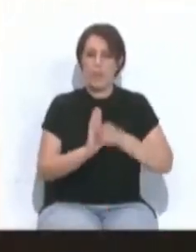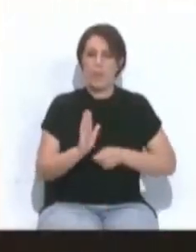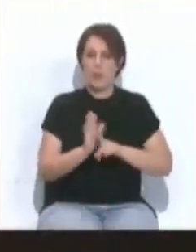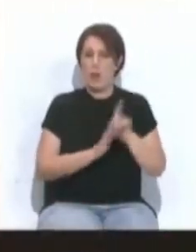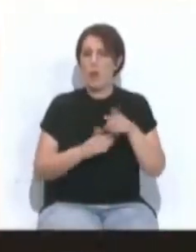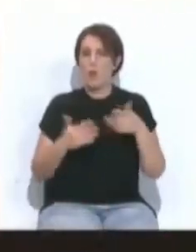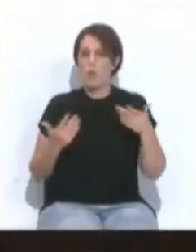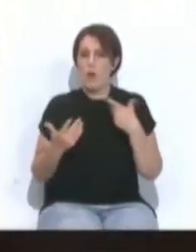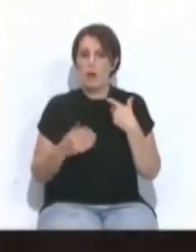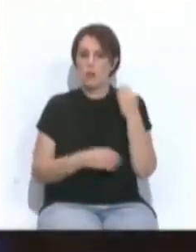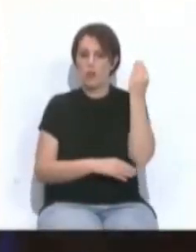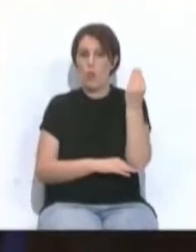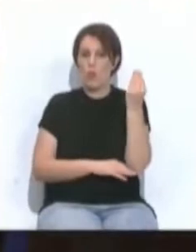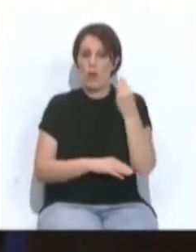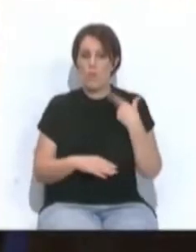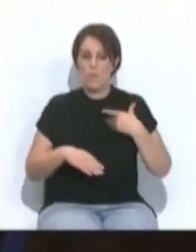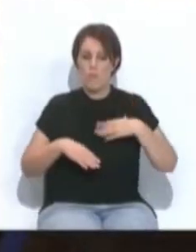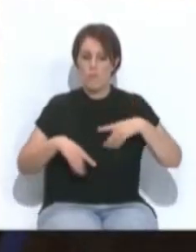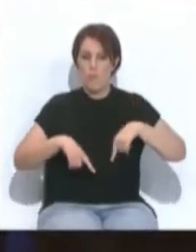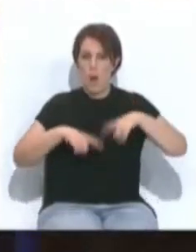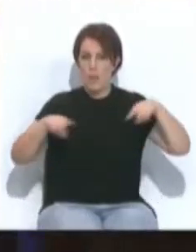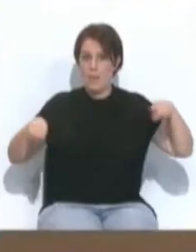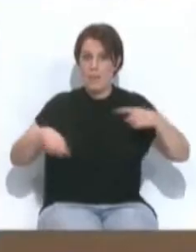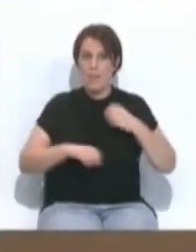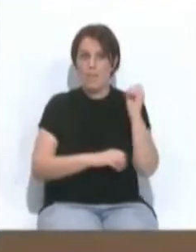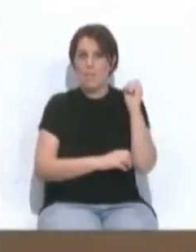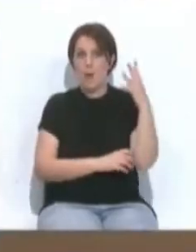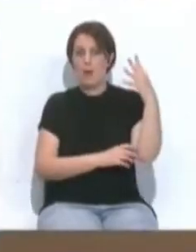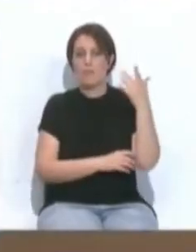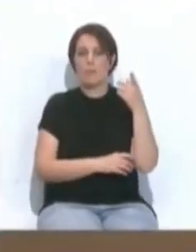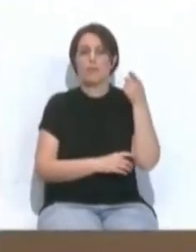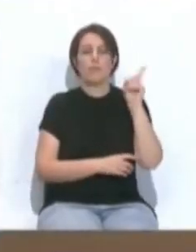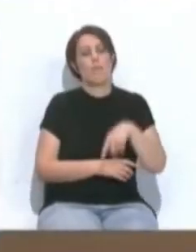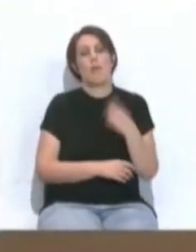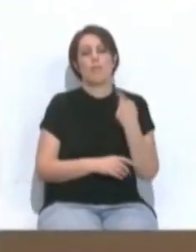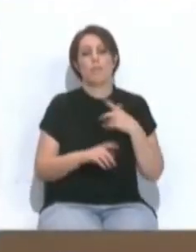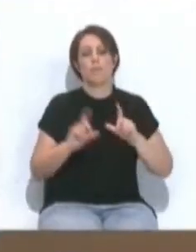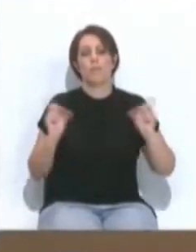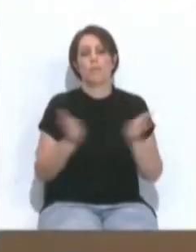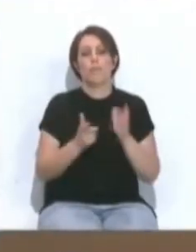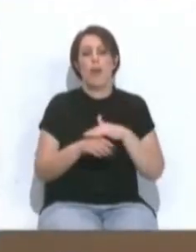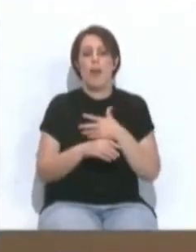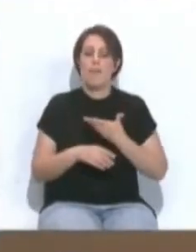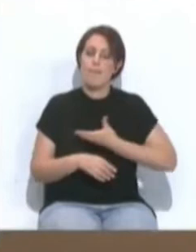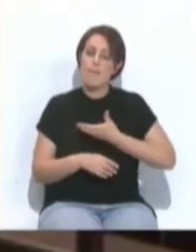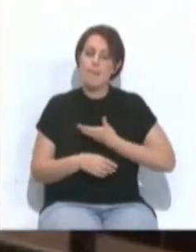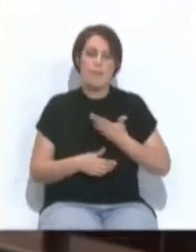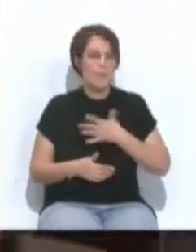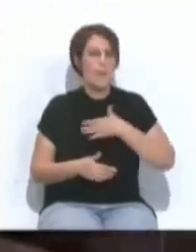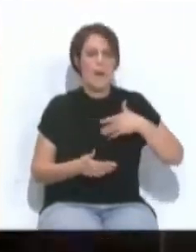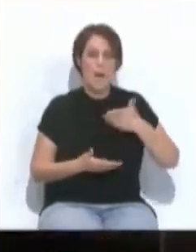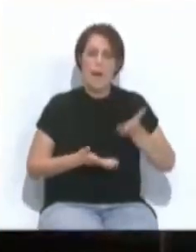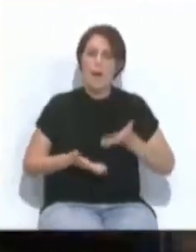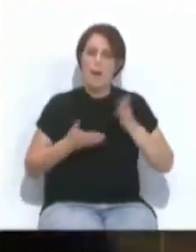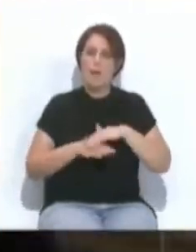se iluminó el torreón de las Puertas de Tierra con el color violeta y se mantuvo un encuentro para reiterar la voluntad desde el consistorio de